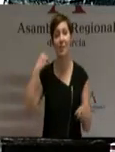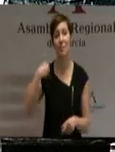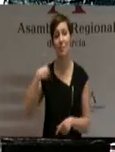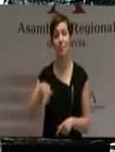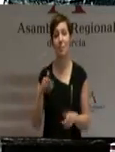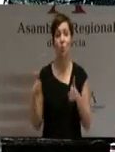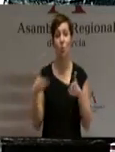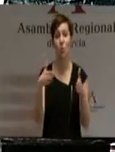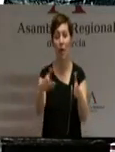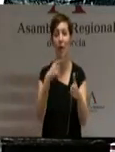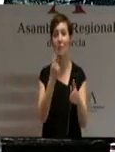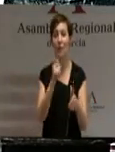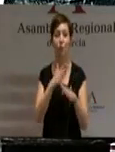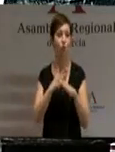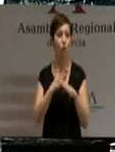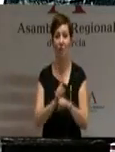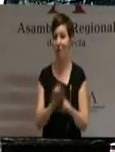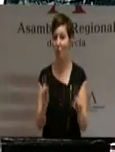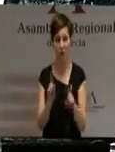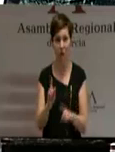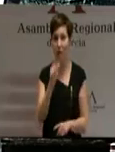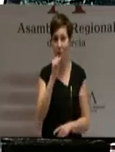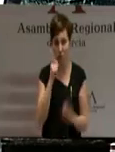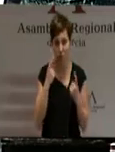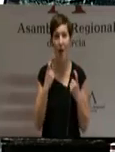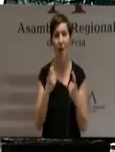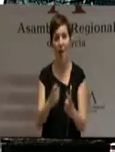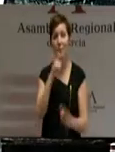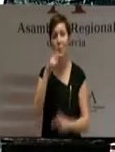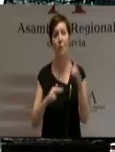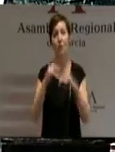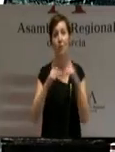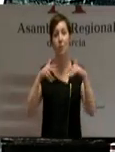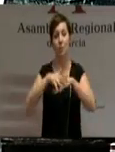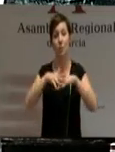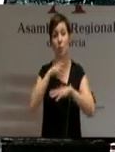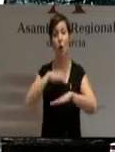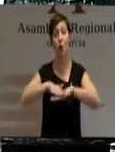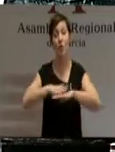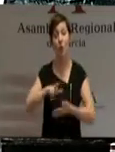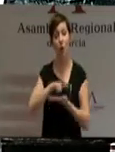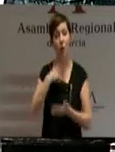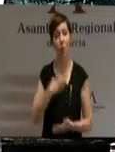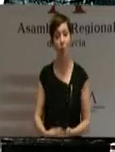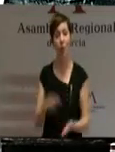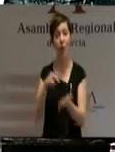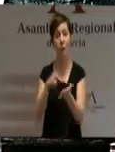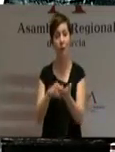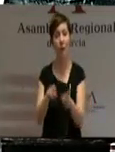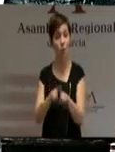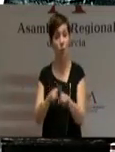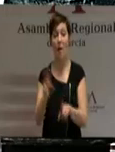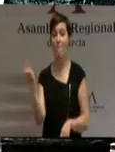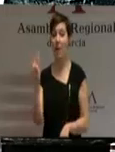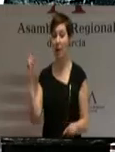alcanzan a cubrir nuestro déficit hídrico estructural, por lo que el Gobierno de la región seguirá reivindicando, como siempre hizo el presidente Barcarce,